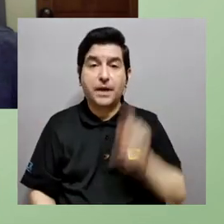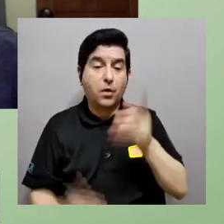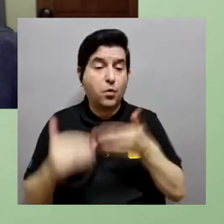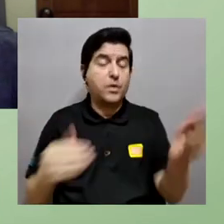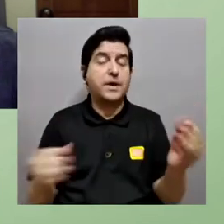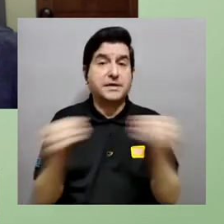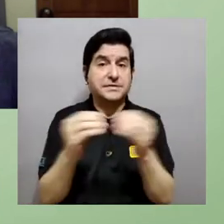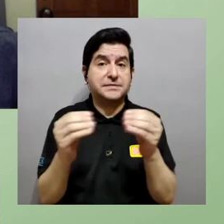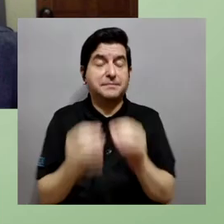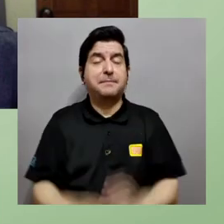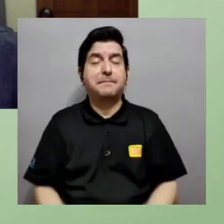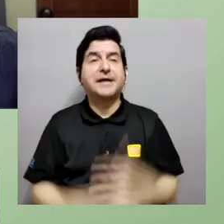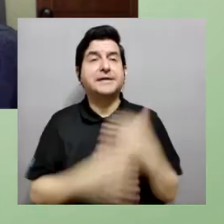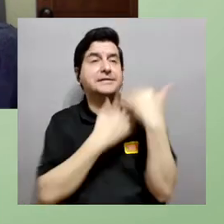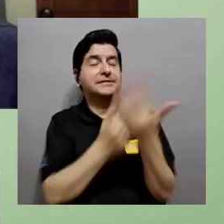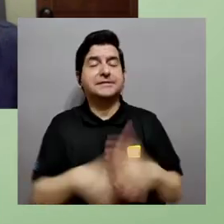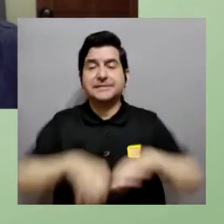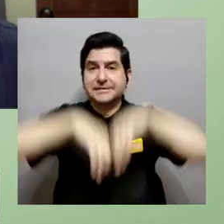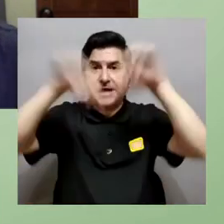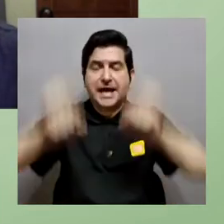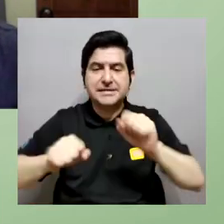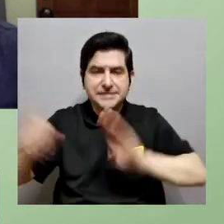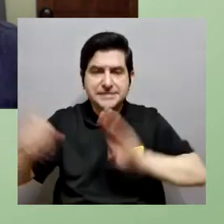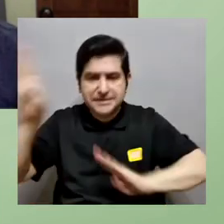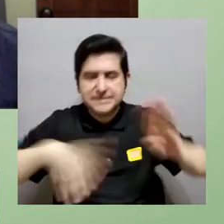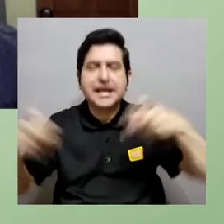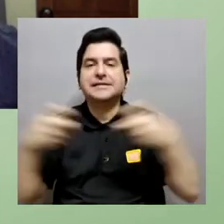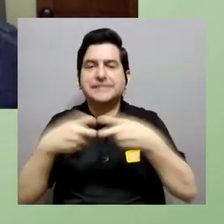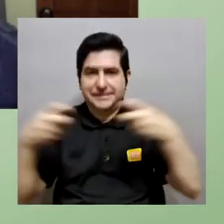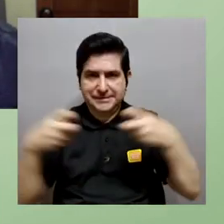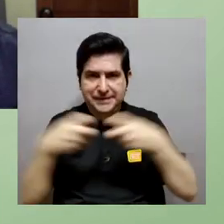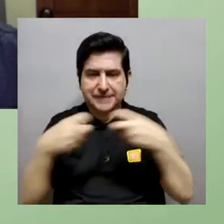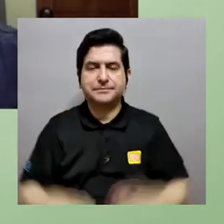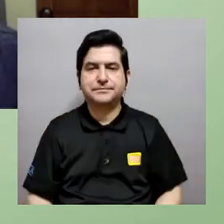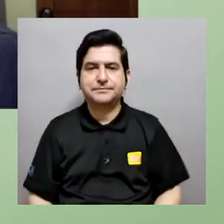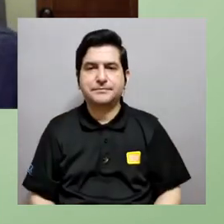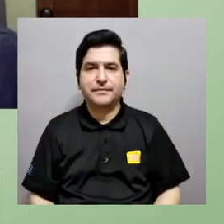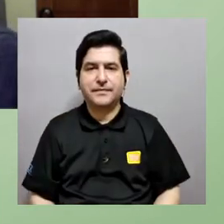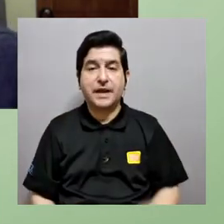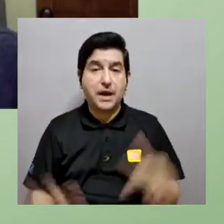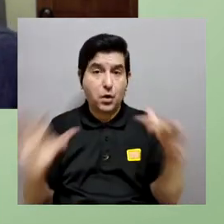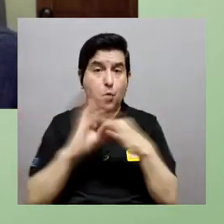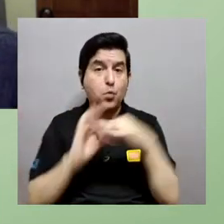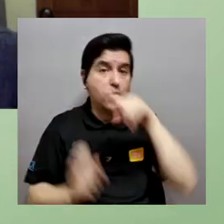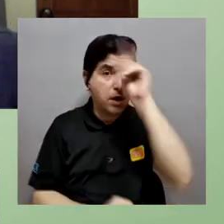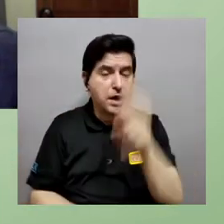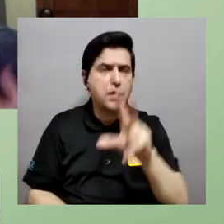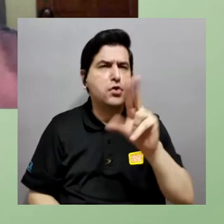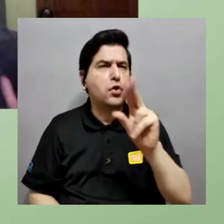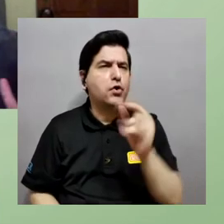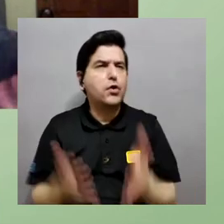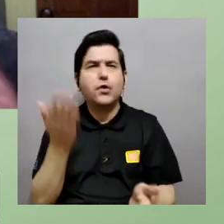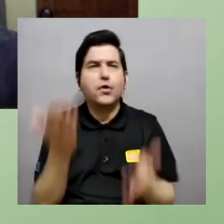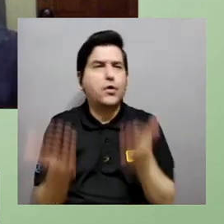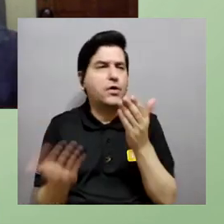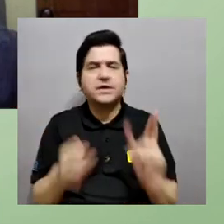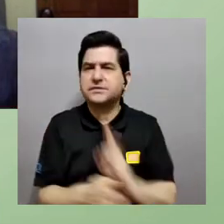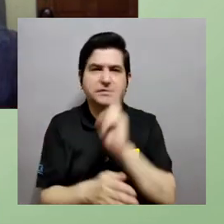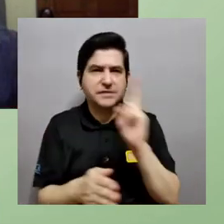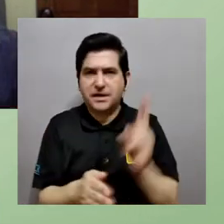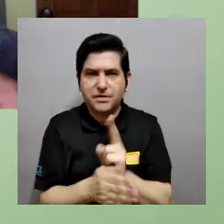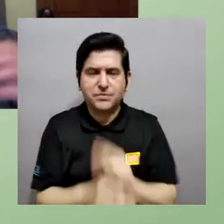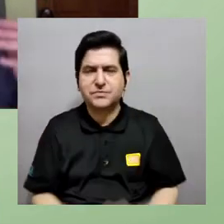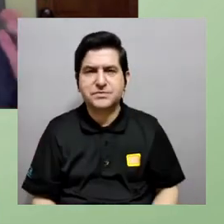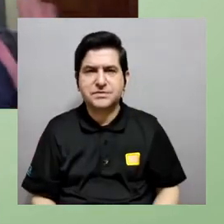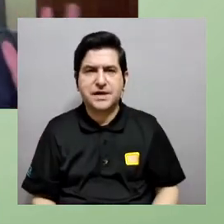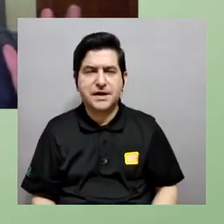para ciudades y demás una de las de las cosas más prometedoras digamos con respecto a estos sistemas bioeléctricos y en línea